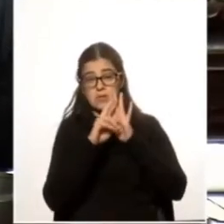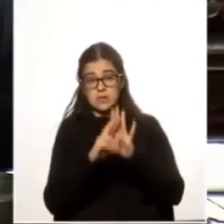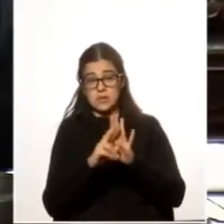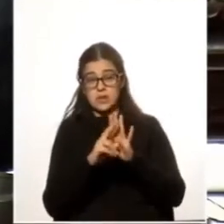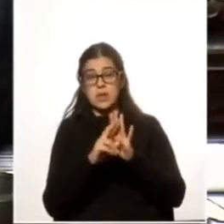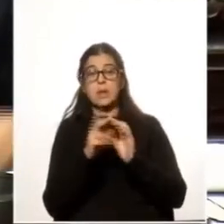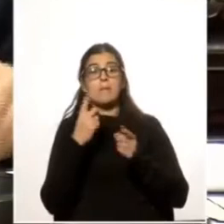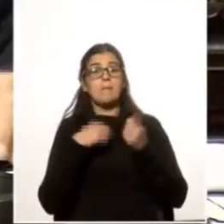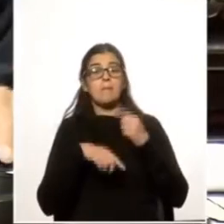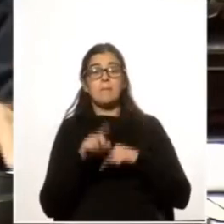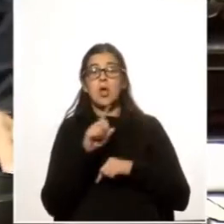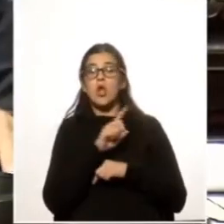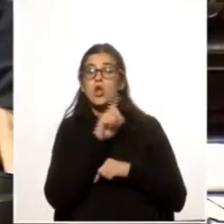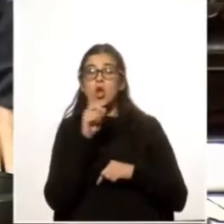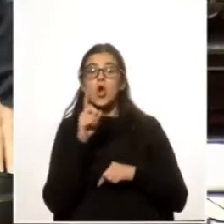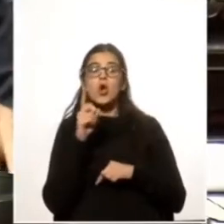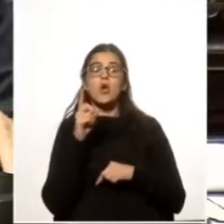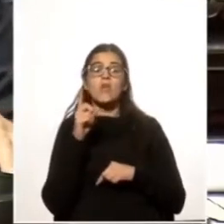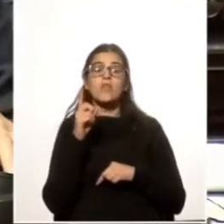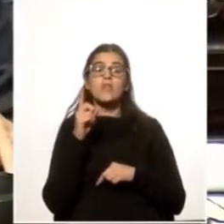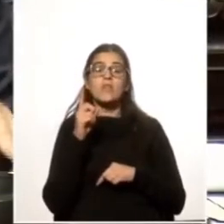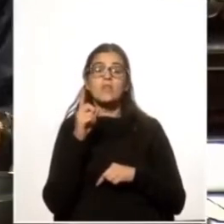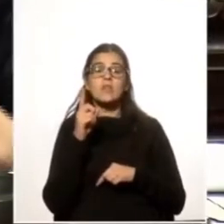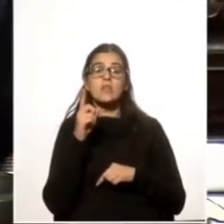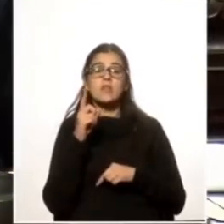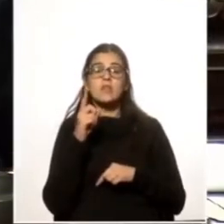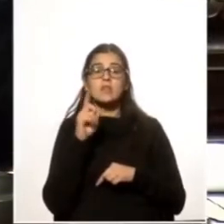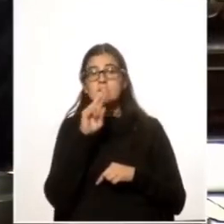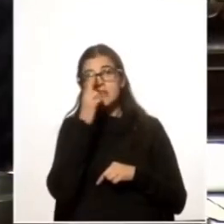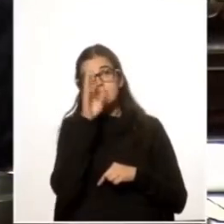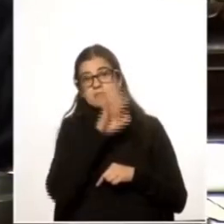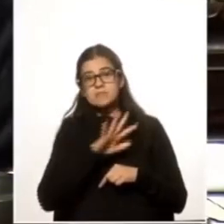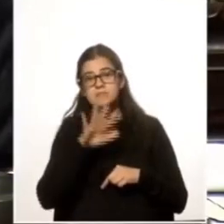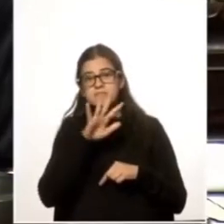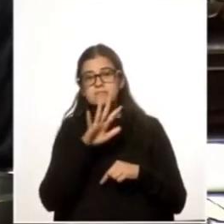pero no de la soberanía nacional.